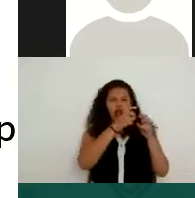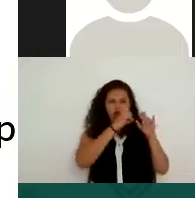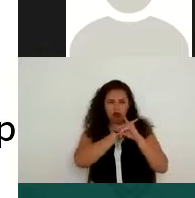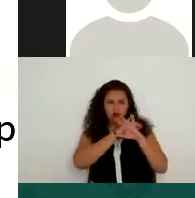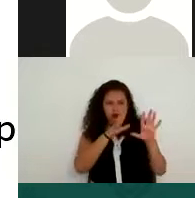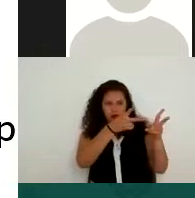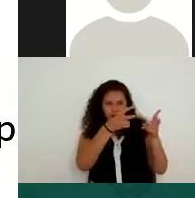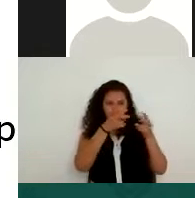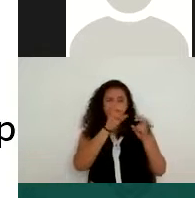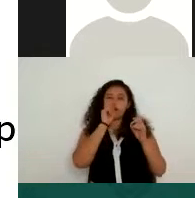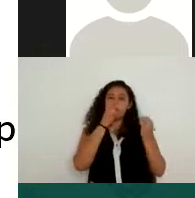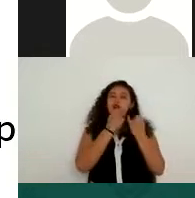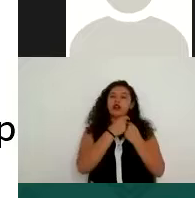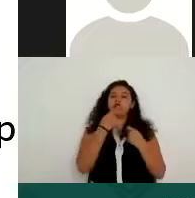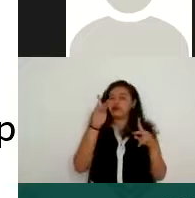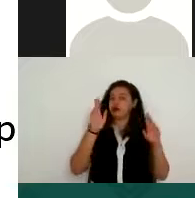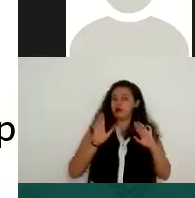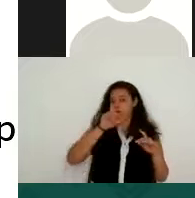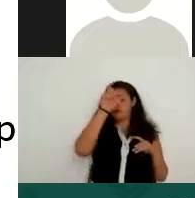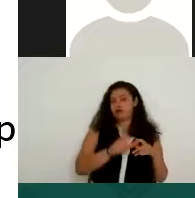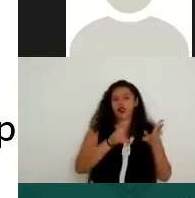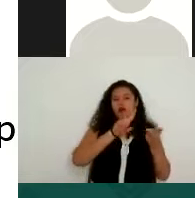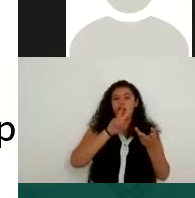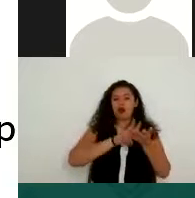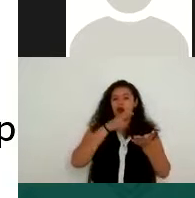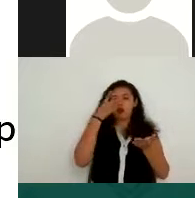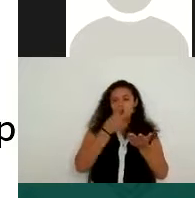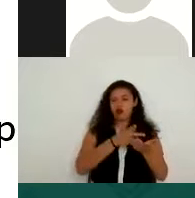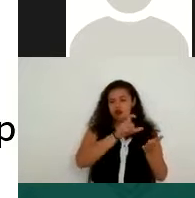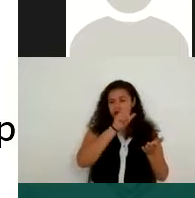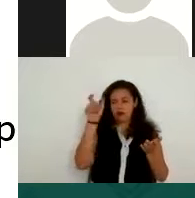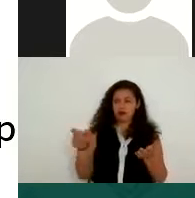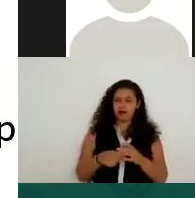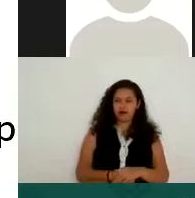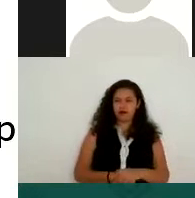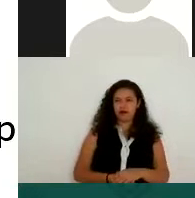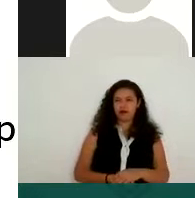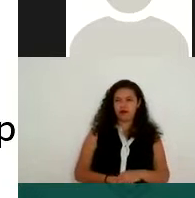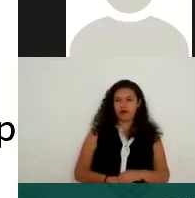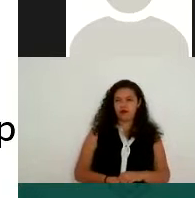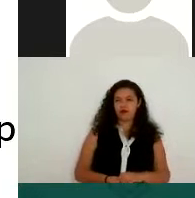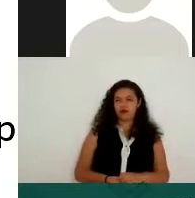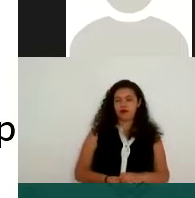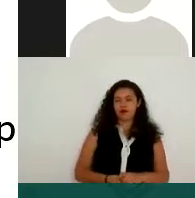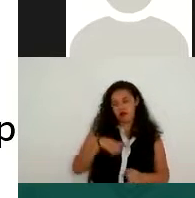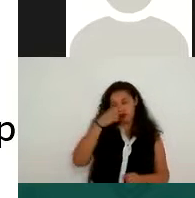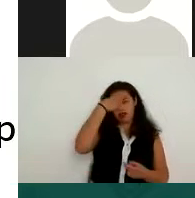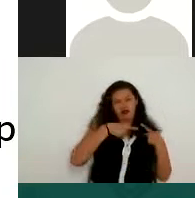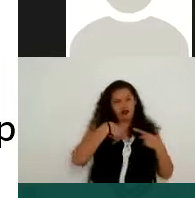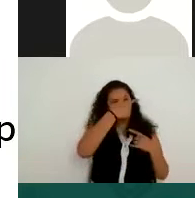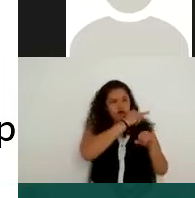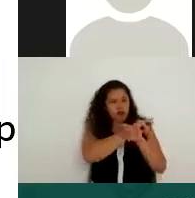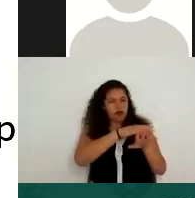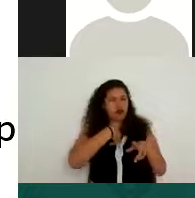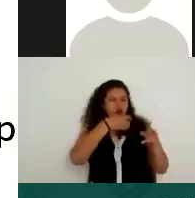delitos en materia de datos personales, que es usurpación de identidad, precisamente porque es muy delicado el manejo de